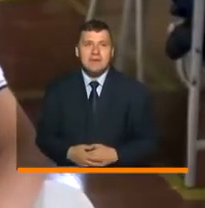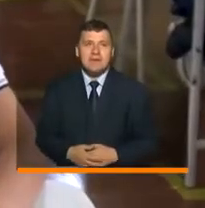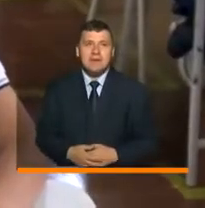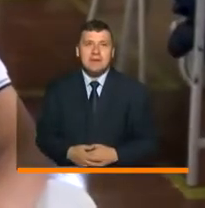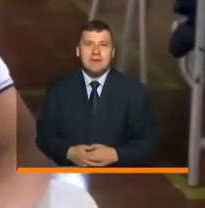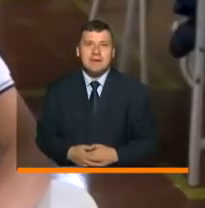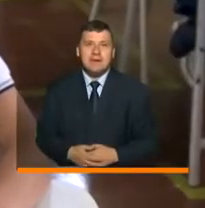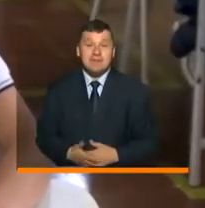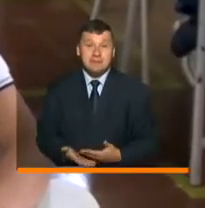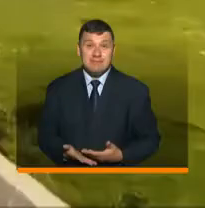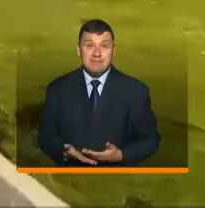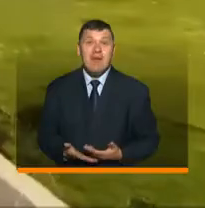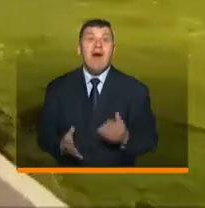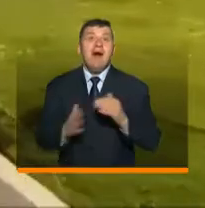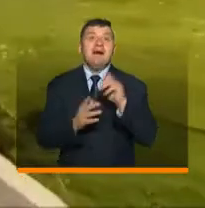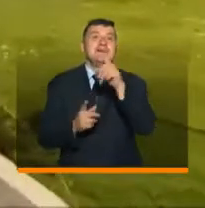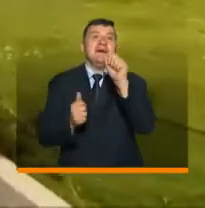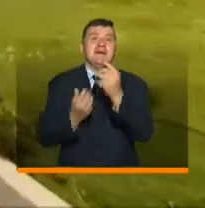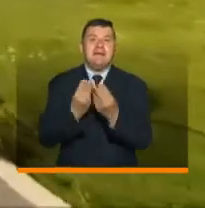avance de la acción!